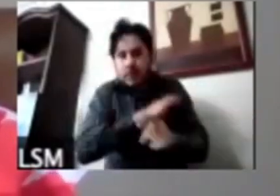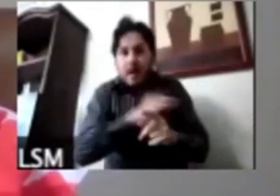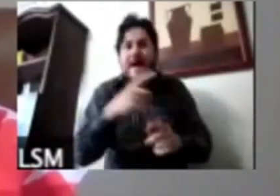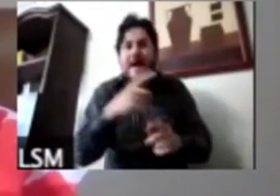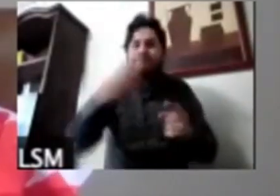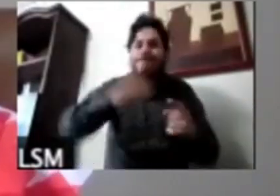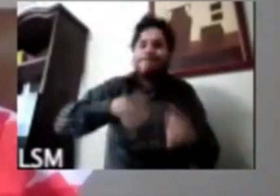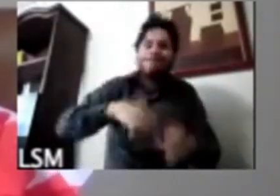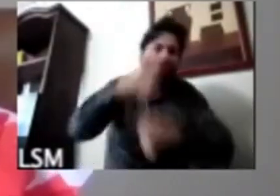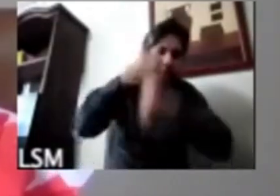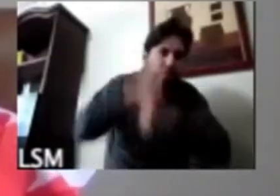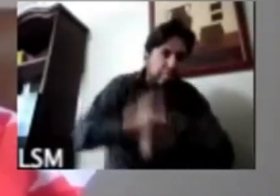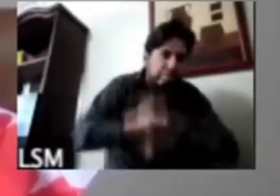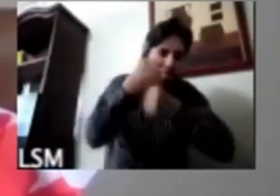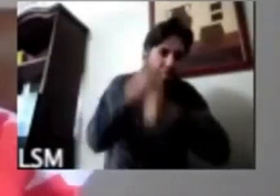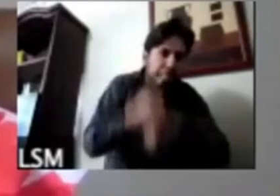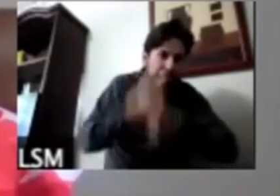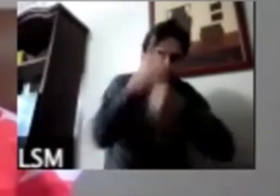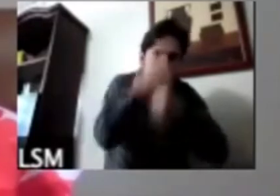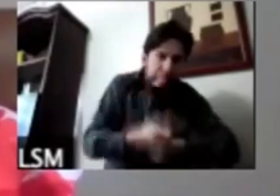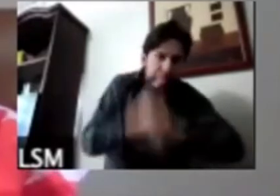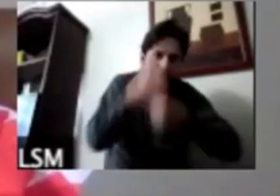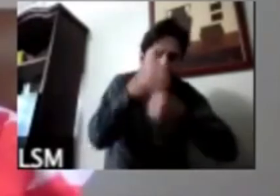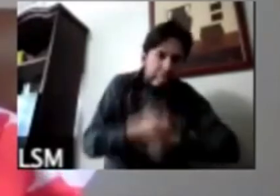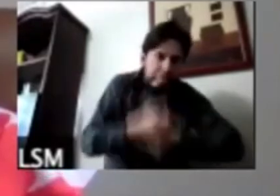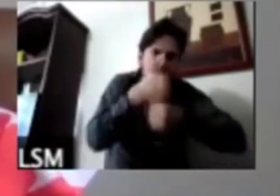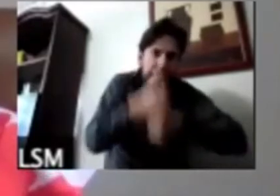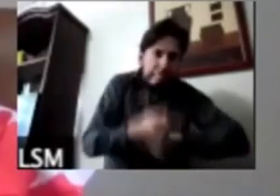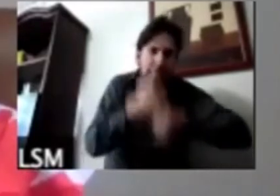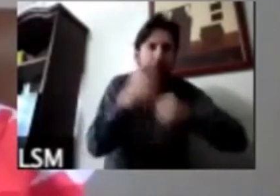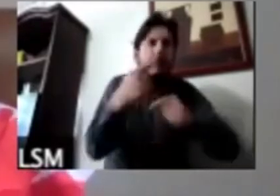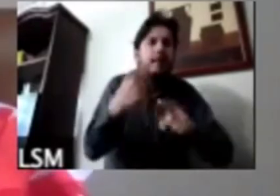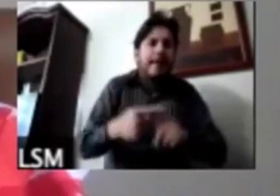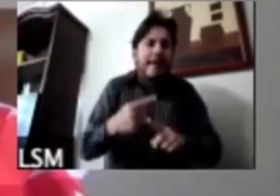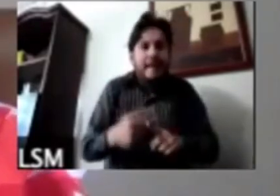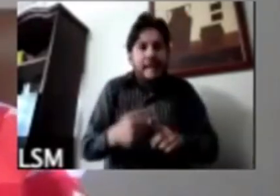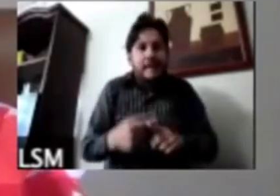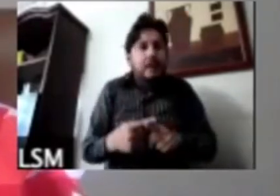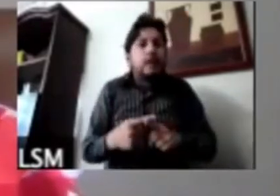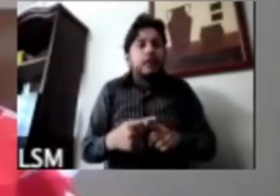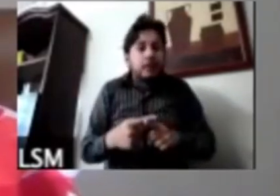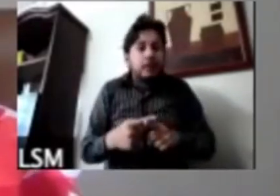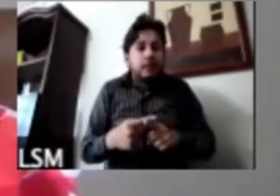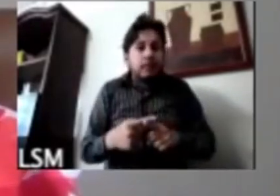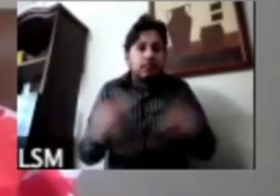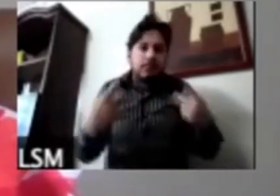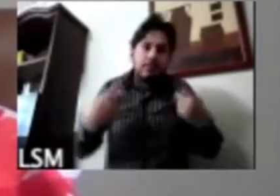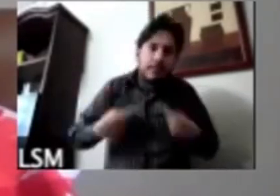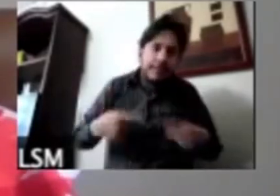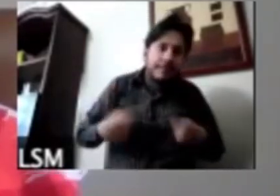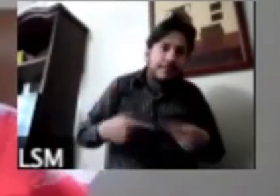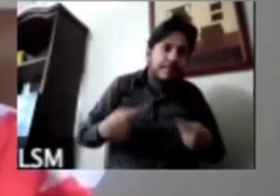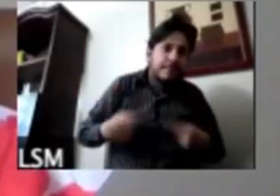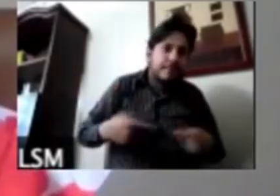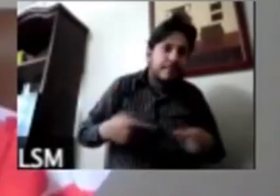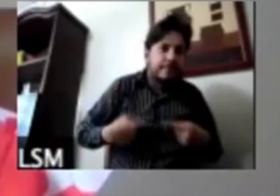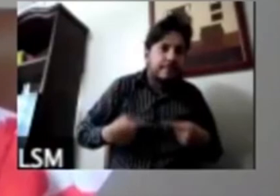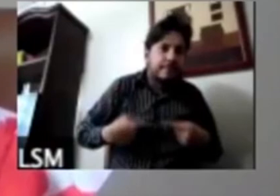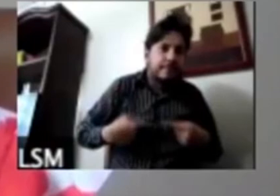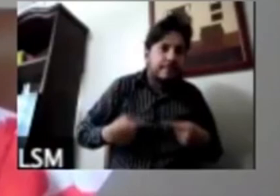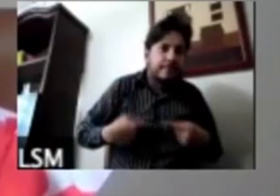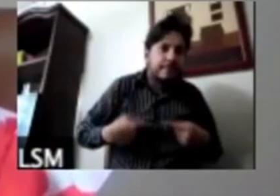más en esta crisis quiénes quiénes los que más están sufriendo obviamente las personas que están en el sector informal